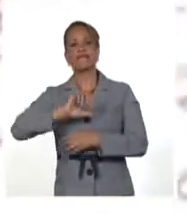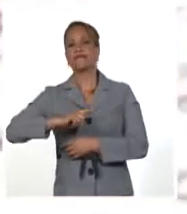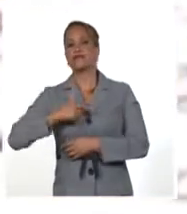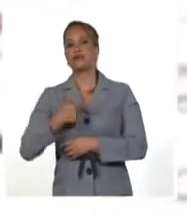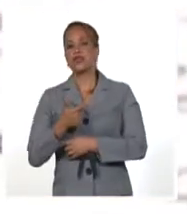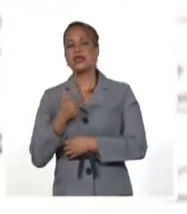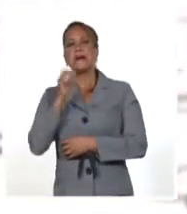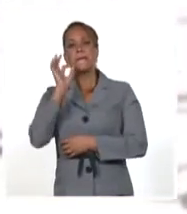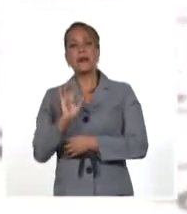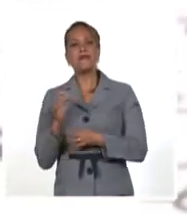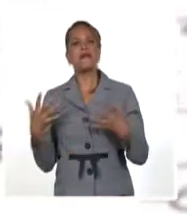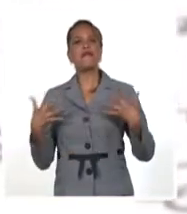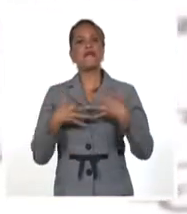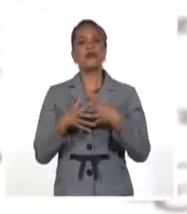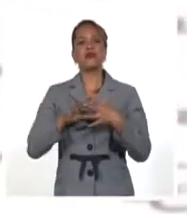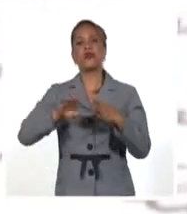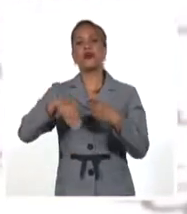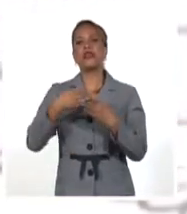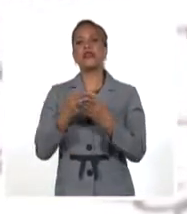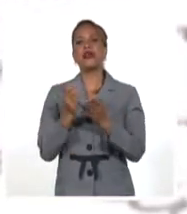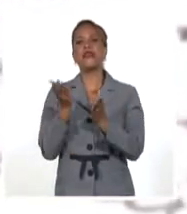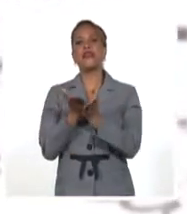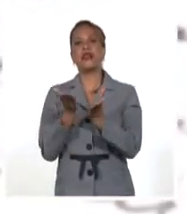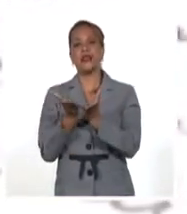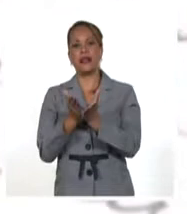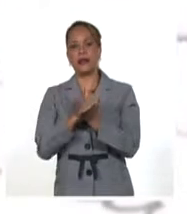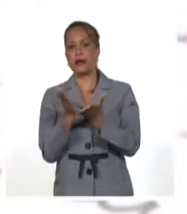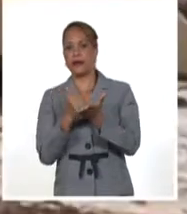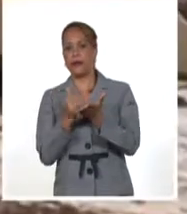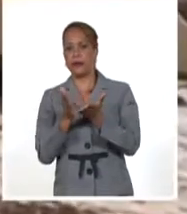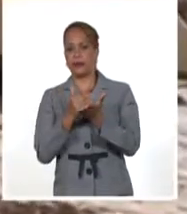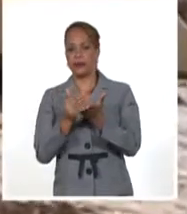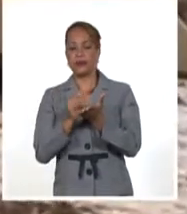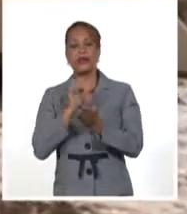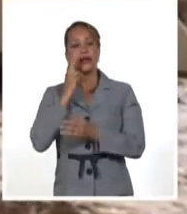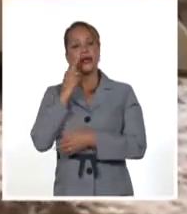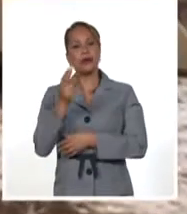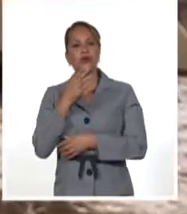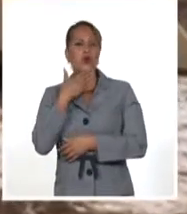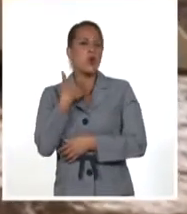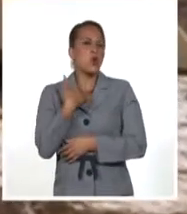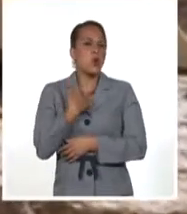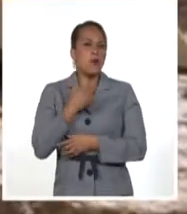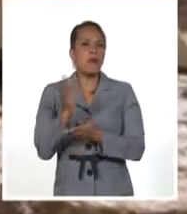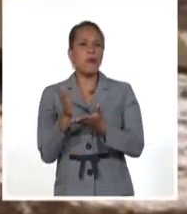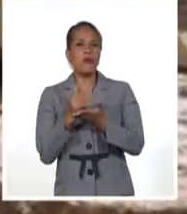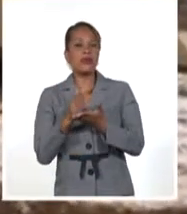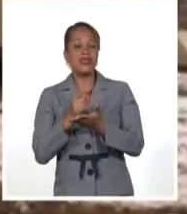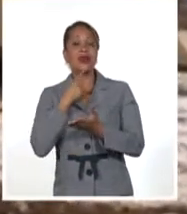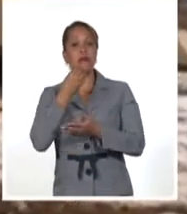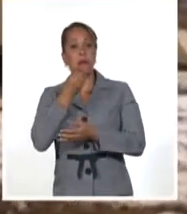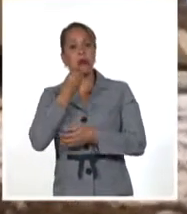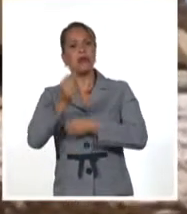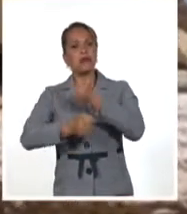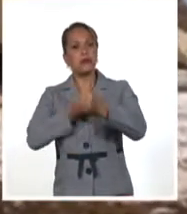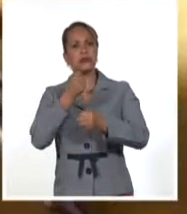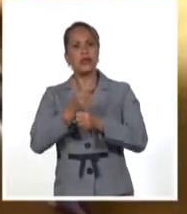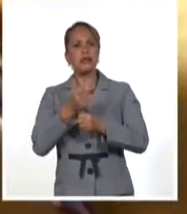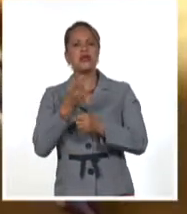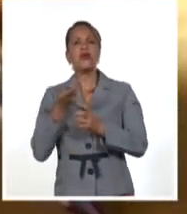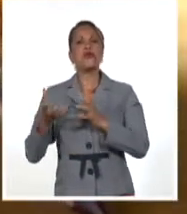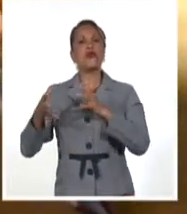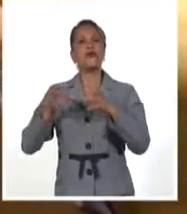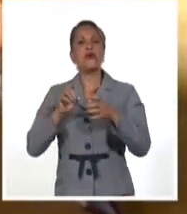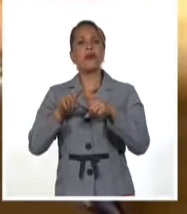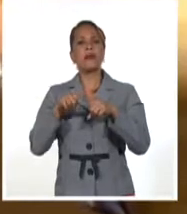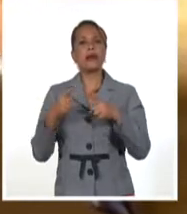coincidía con el Día del Libro. Reconoce además cómo la poesía puede usarse como una herramienta social para crear